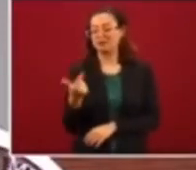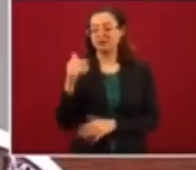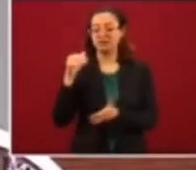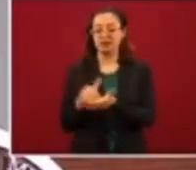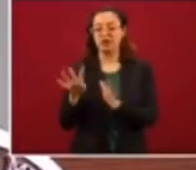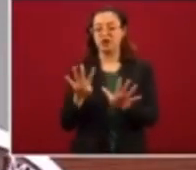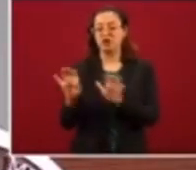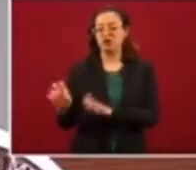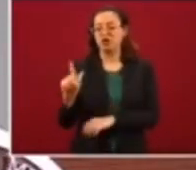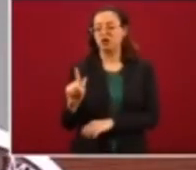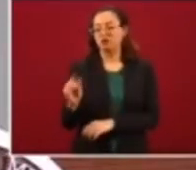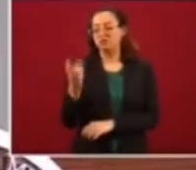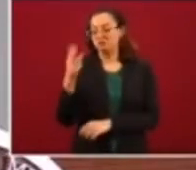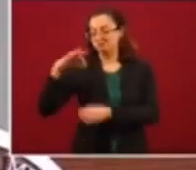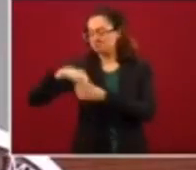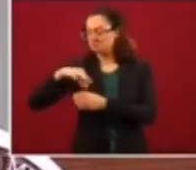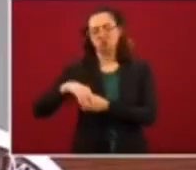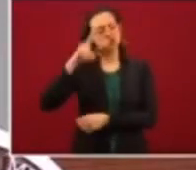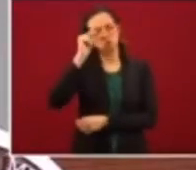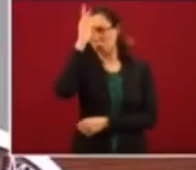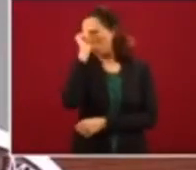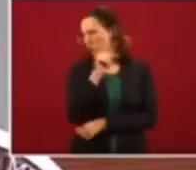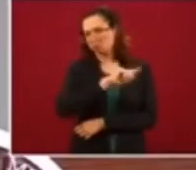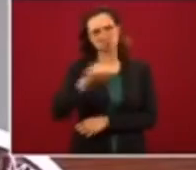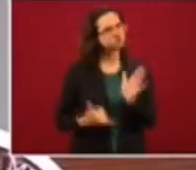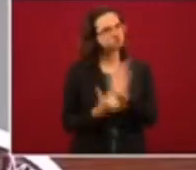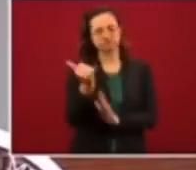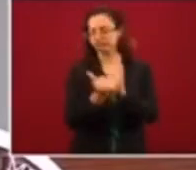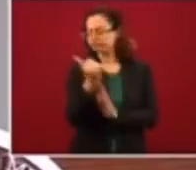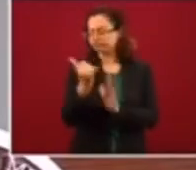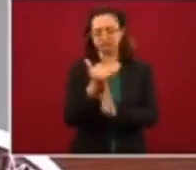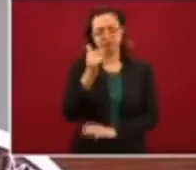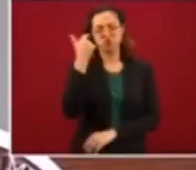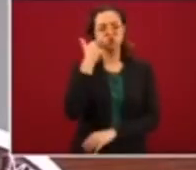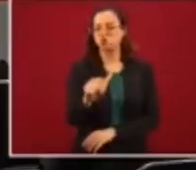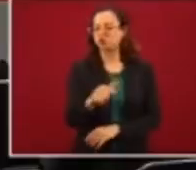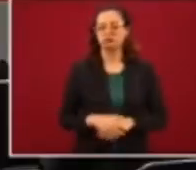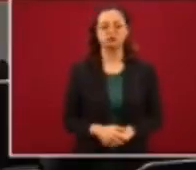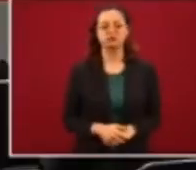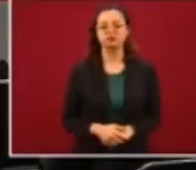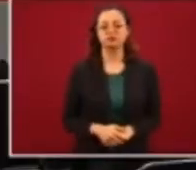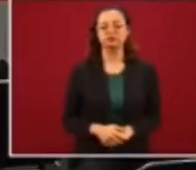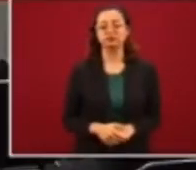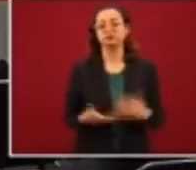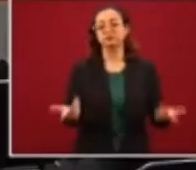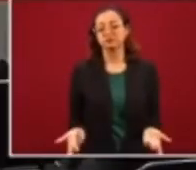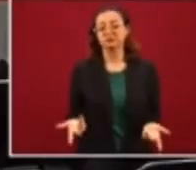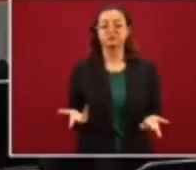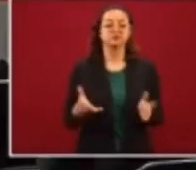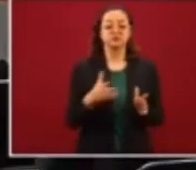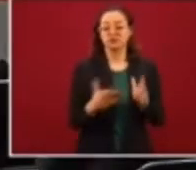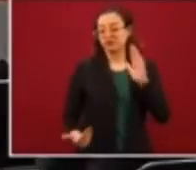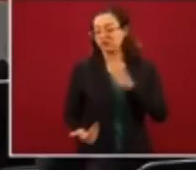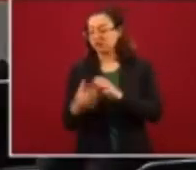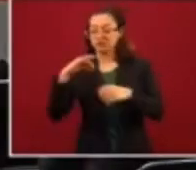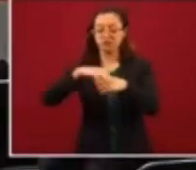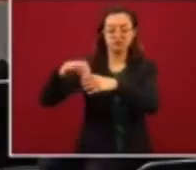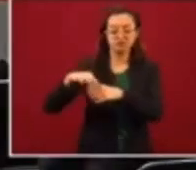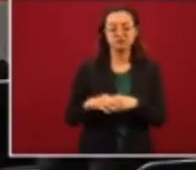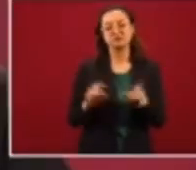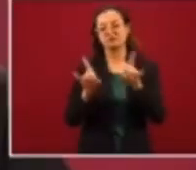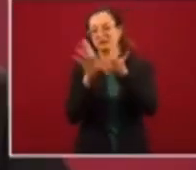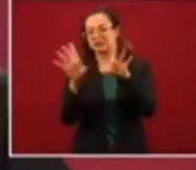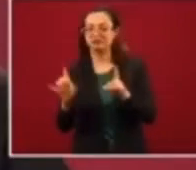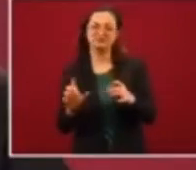mil 973 votos que no están de acuerdo en que se termine de construir la planta en Mexicali. Durante las jornadas hubieron algunas incidencias. El